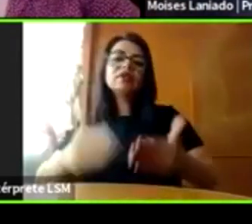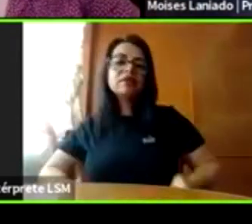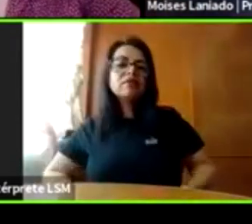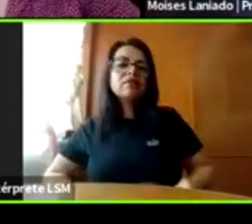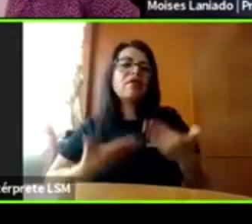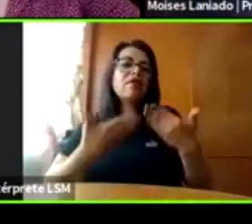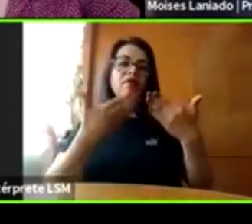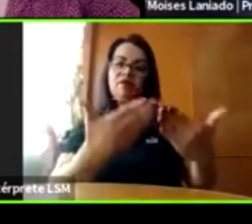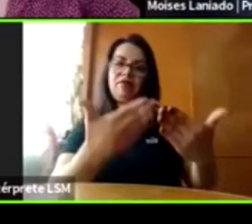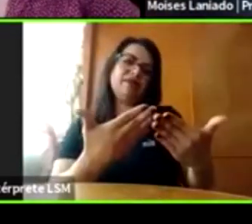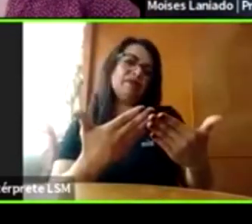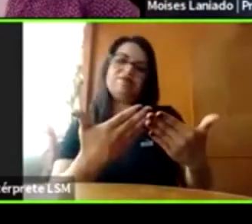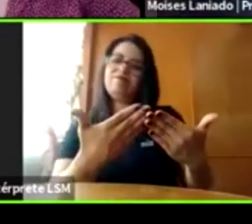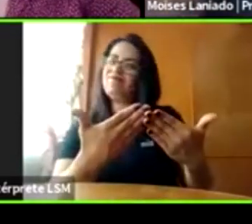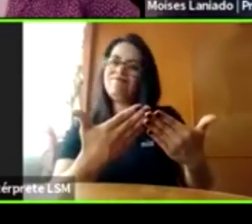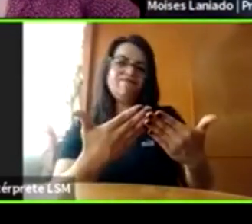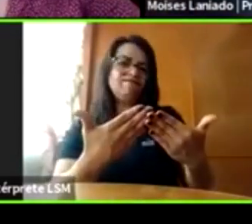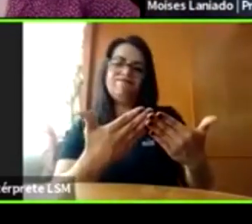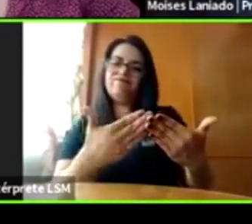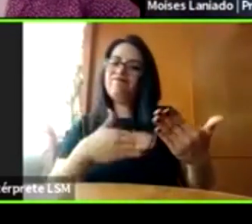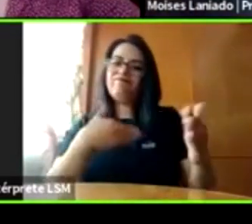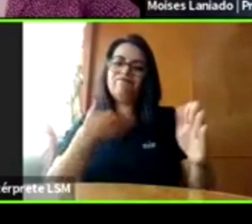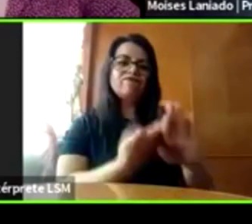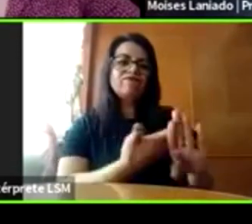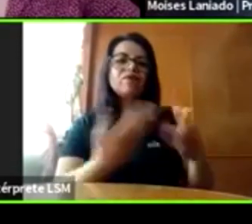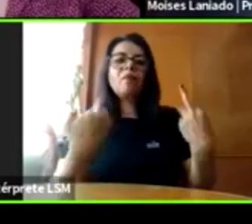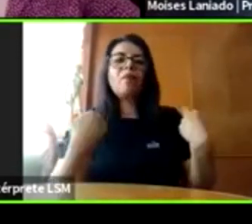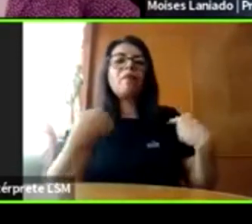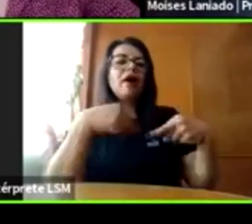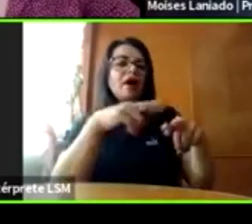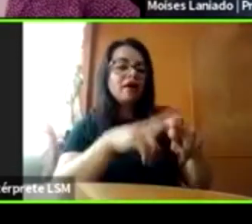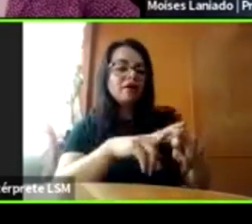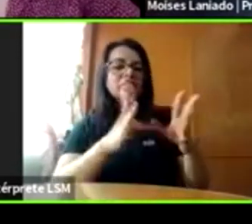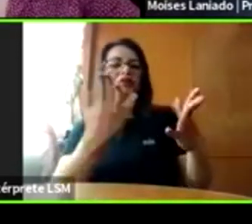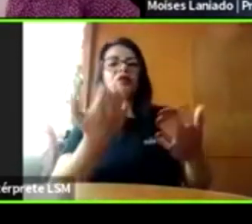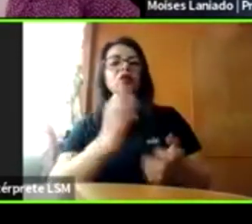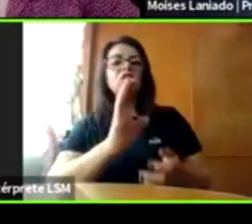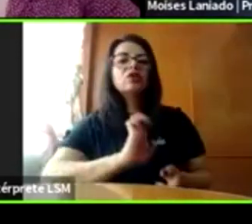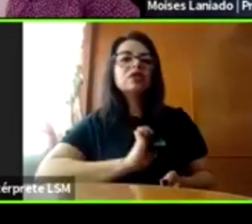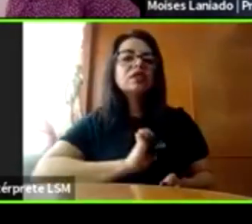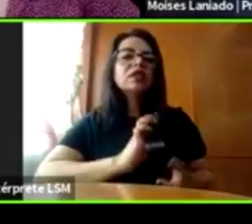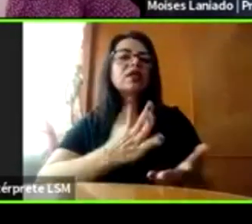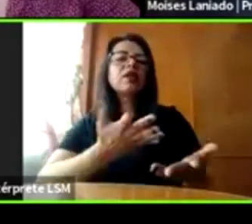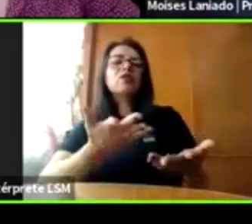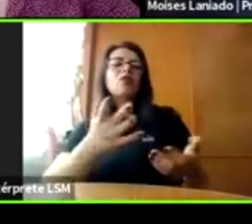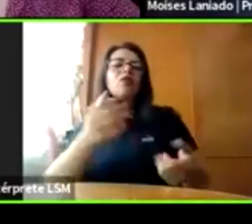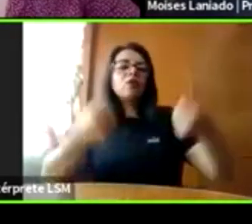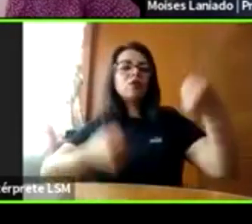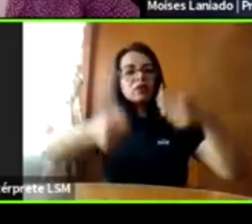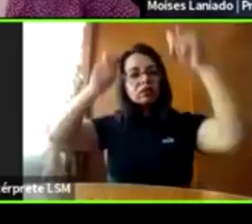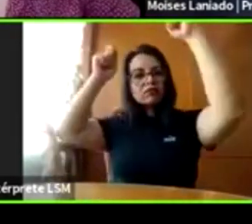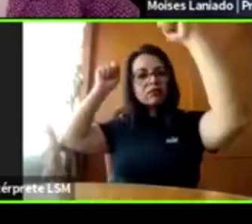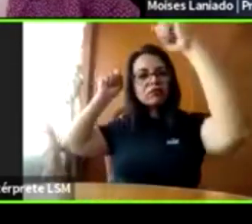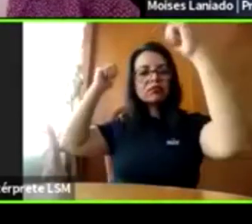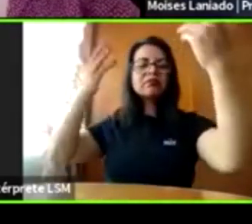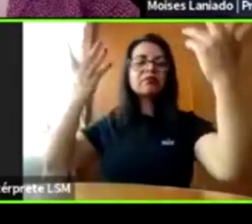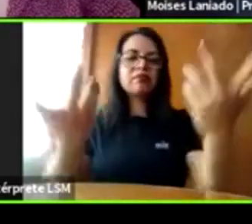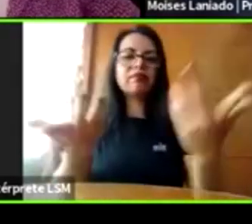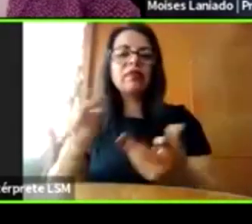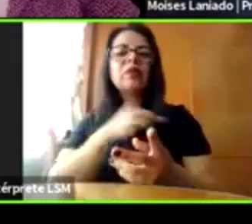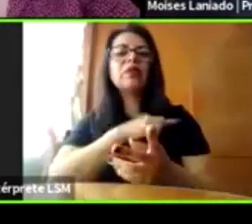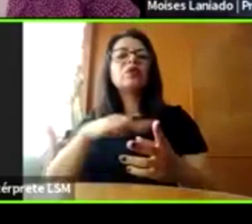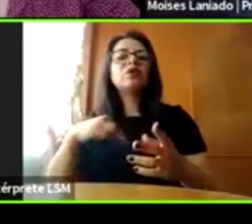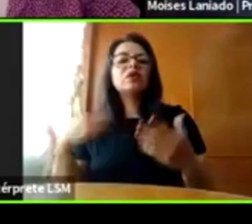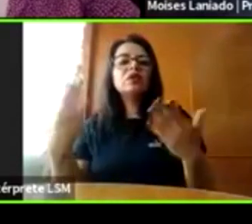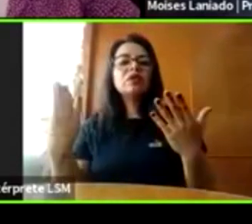etcétera, etcétera, Maestros, entrenadores, choferes, etcétera. Lo que nosotros estamos haciendo y que